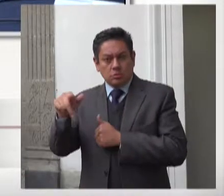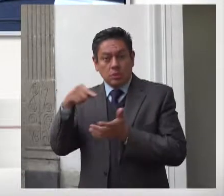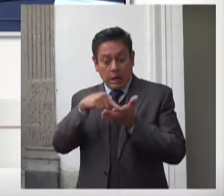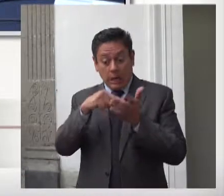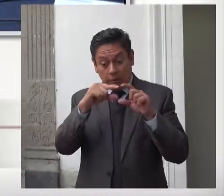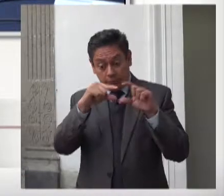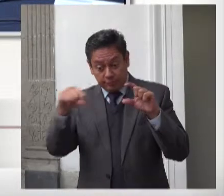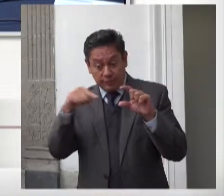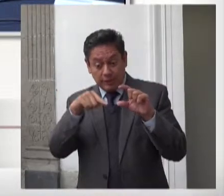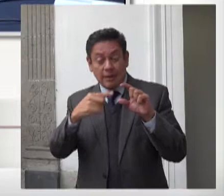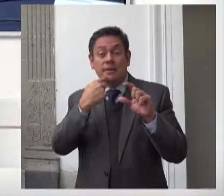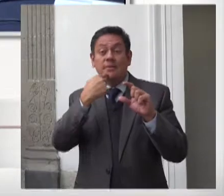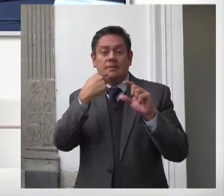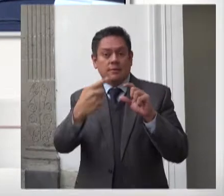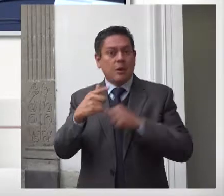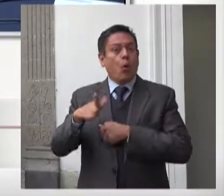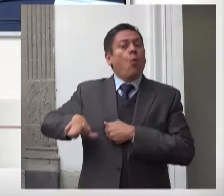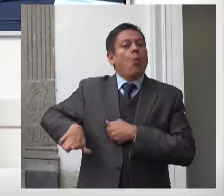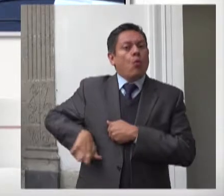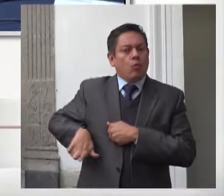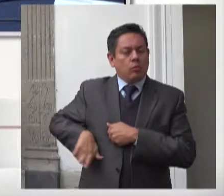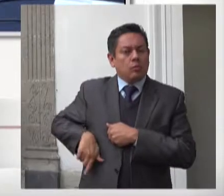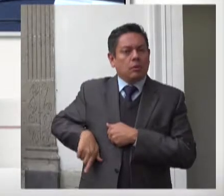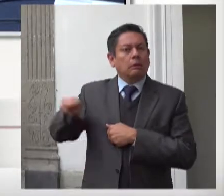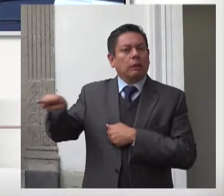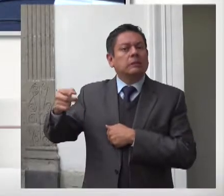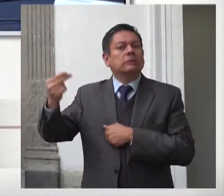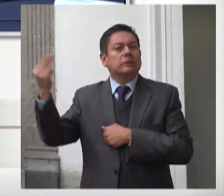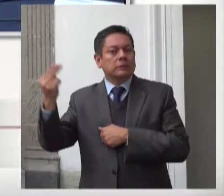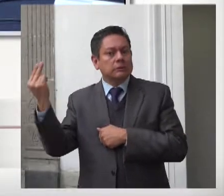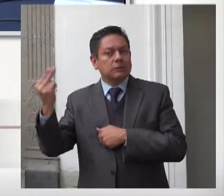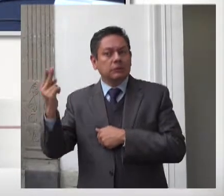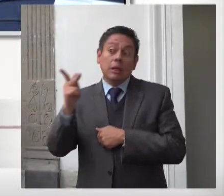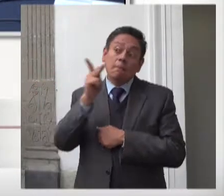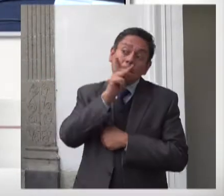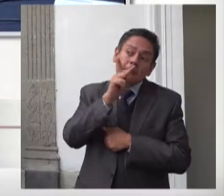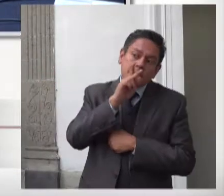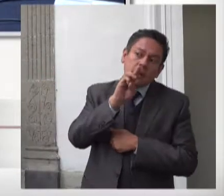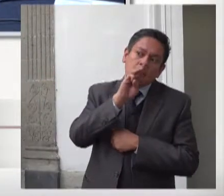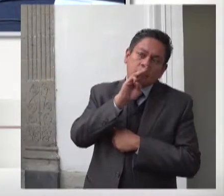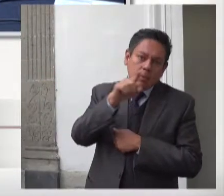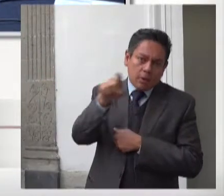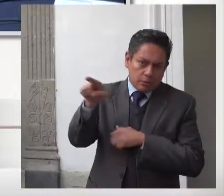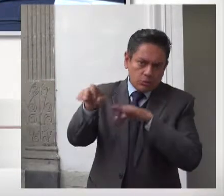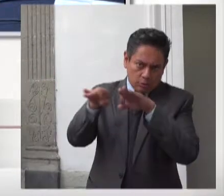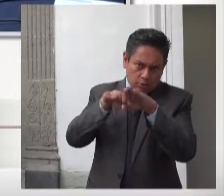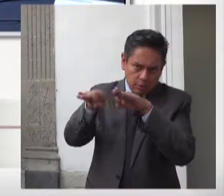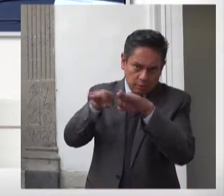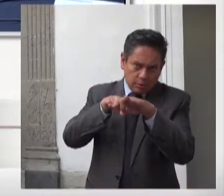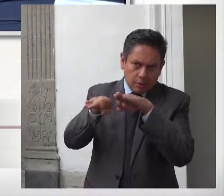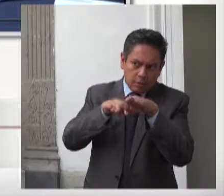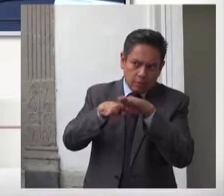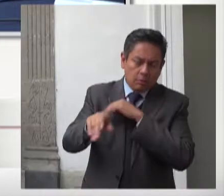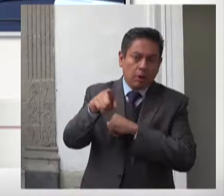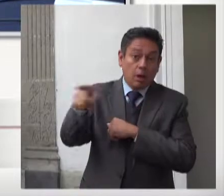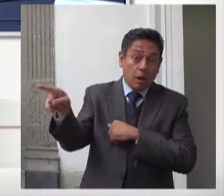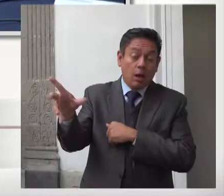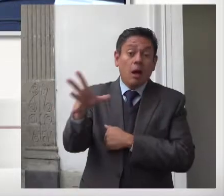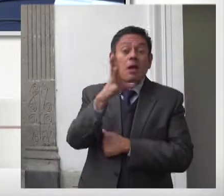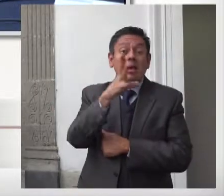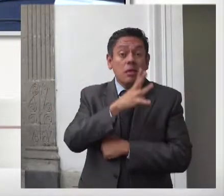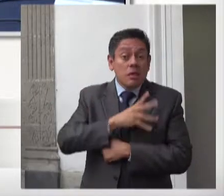todas las medidas apropiadas para que padres y padres que trabajan tengan derecho a beneficiarse